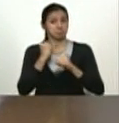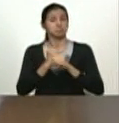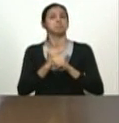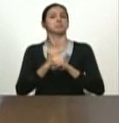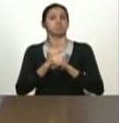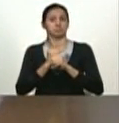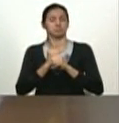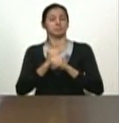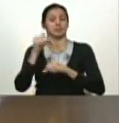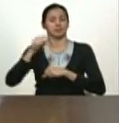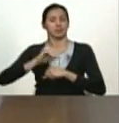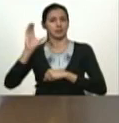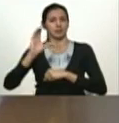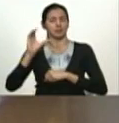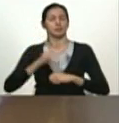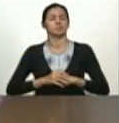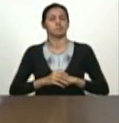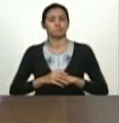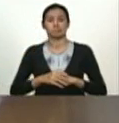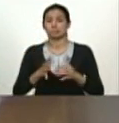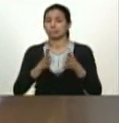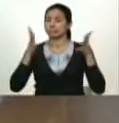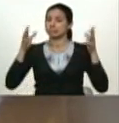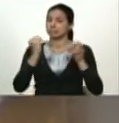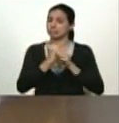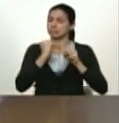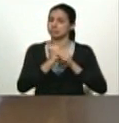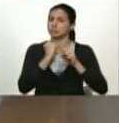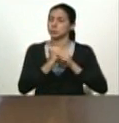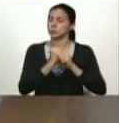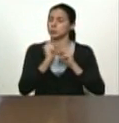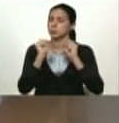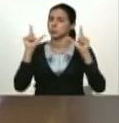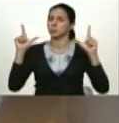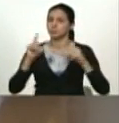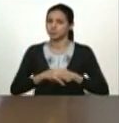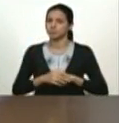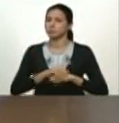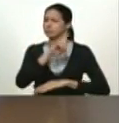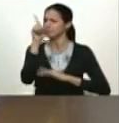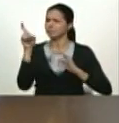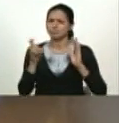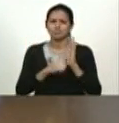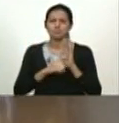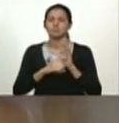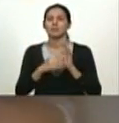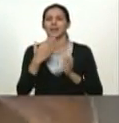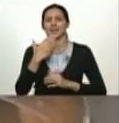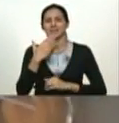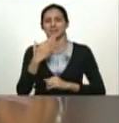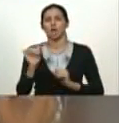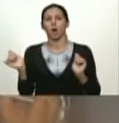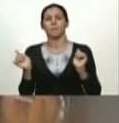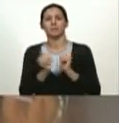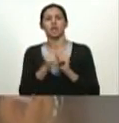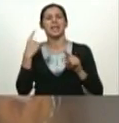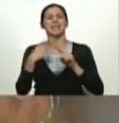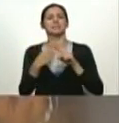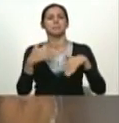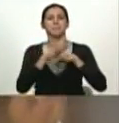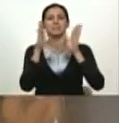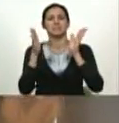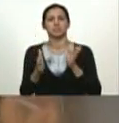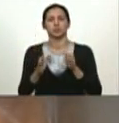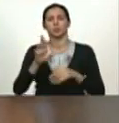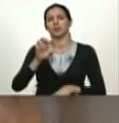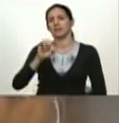Caracas tremenda tarea cultural integral agradezco al compañero Reinaldo Iturriz a todo el esfuerzo